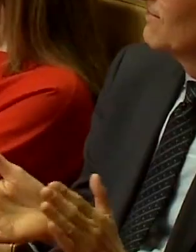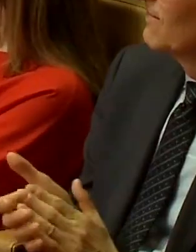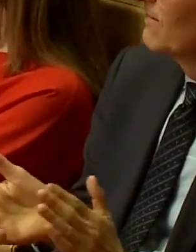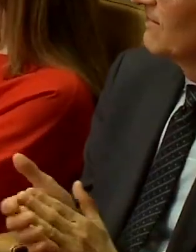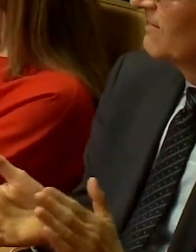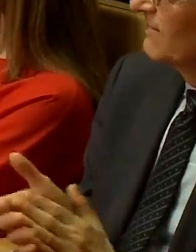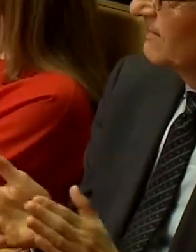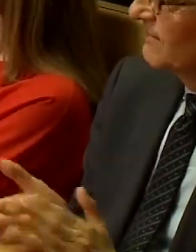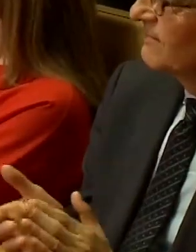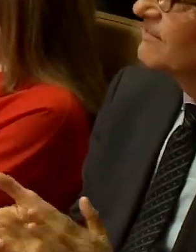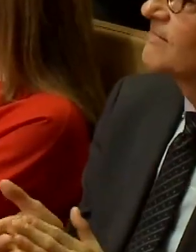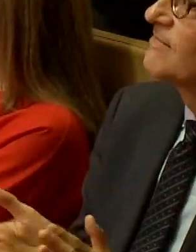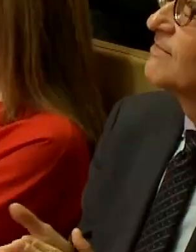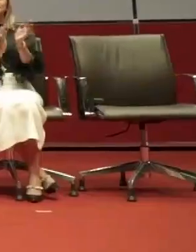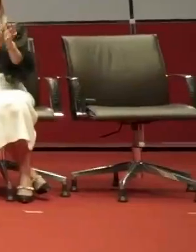¡Aplausos!